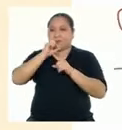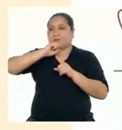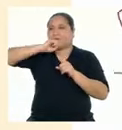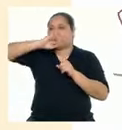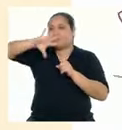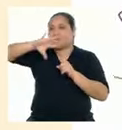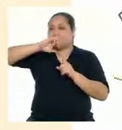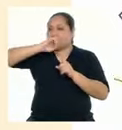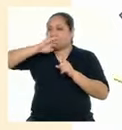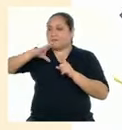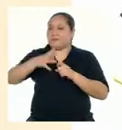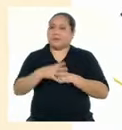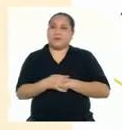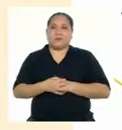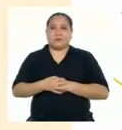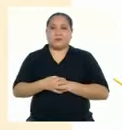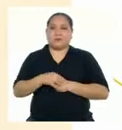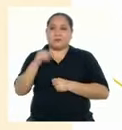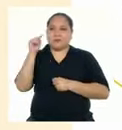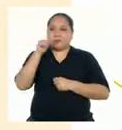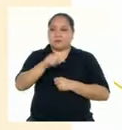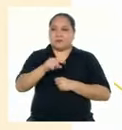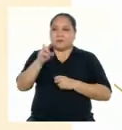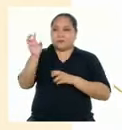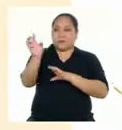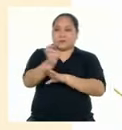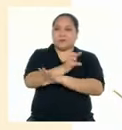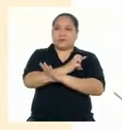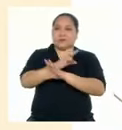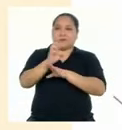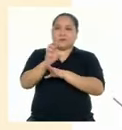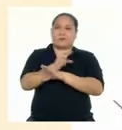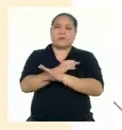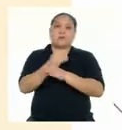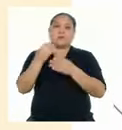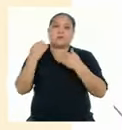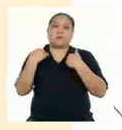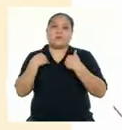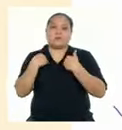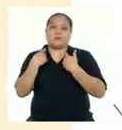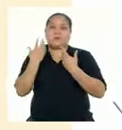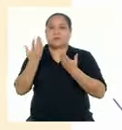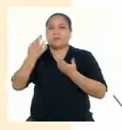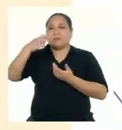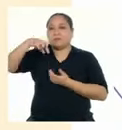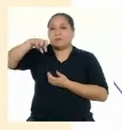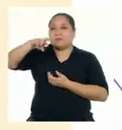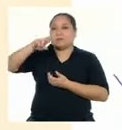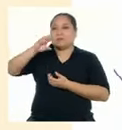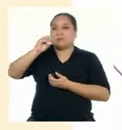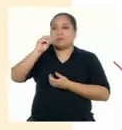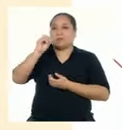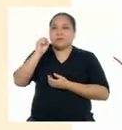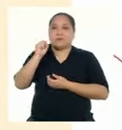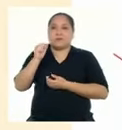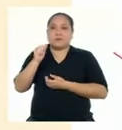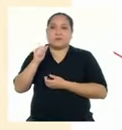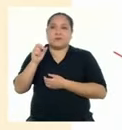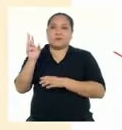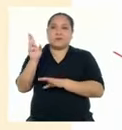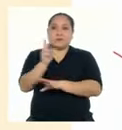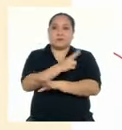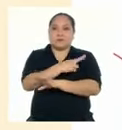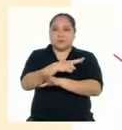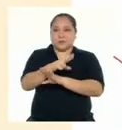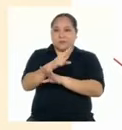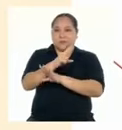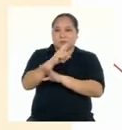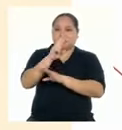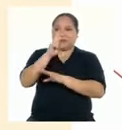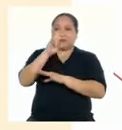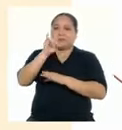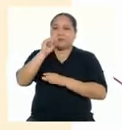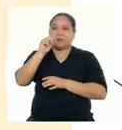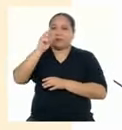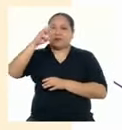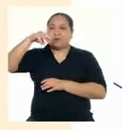palabras Tratan de decir Al ser un poema Tienen sentido de prosa Ritmo y rima